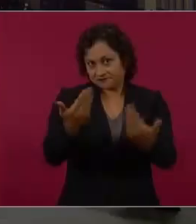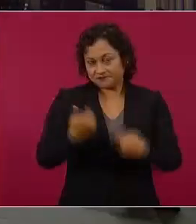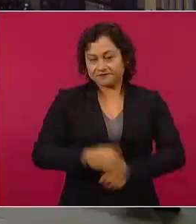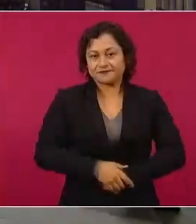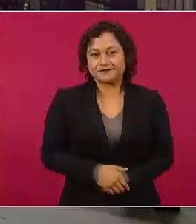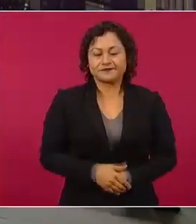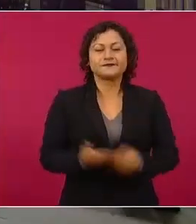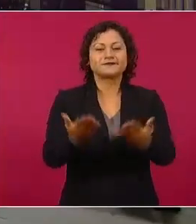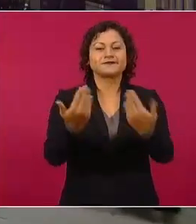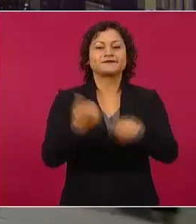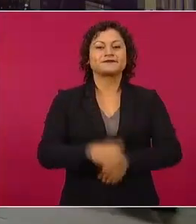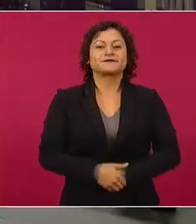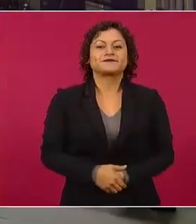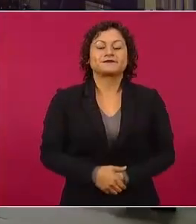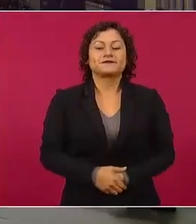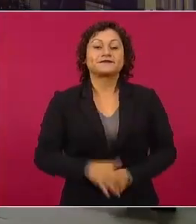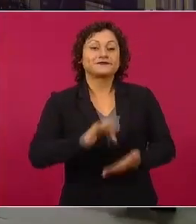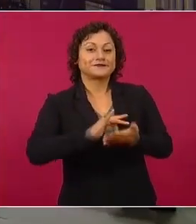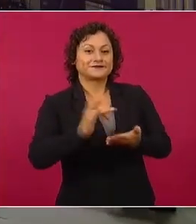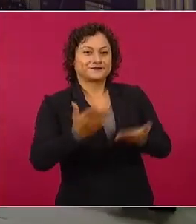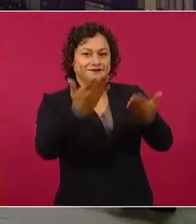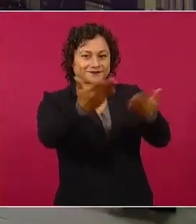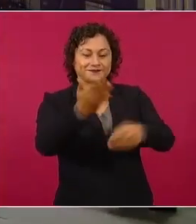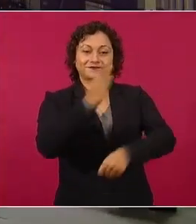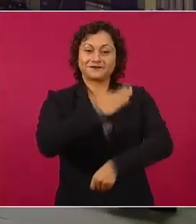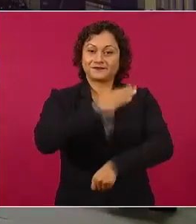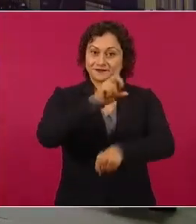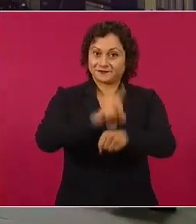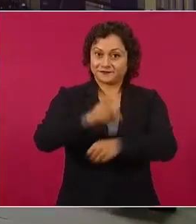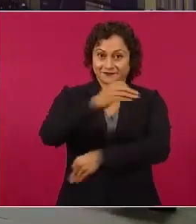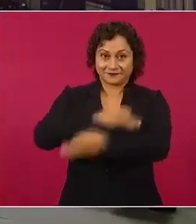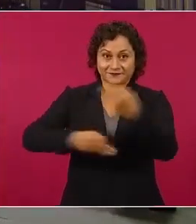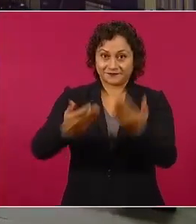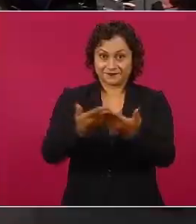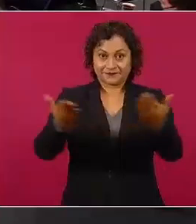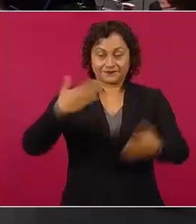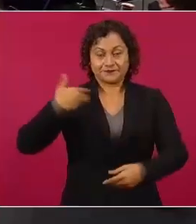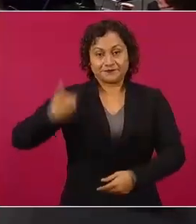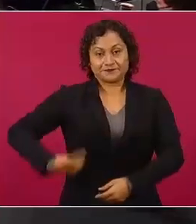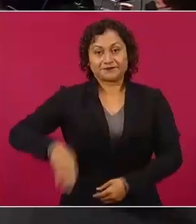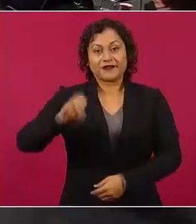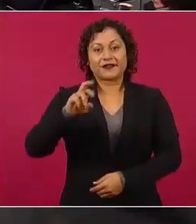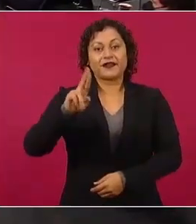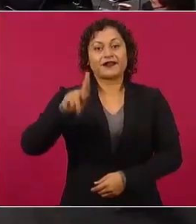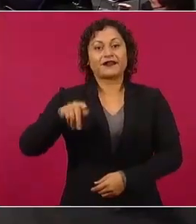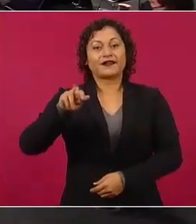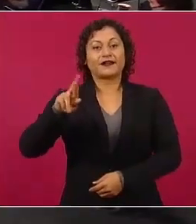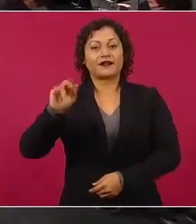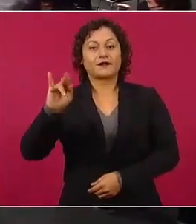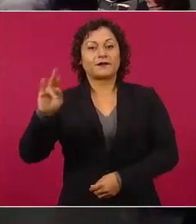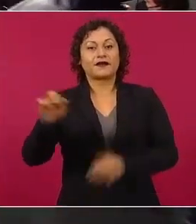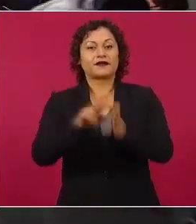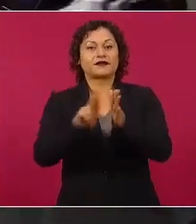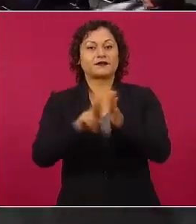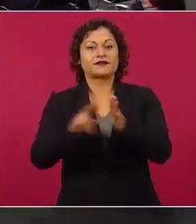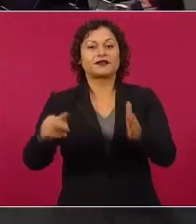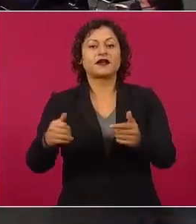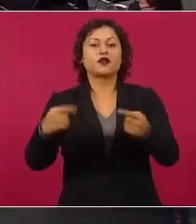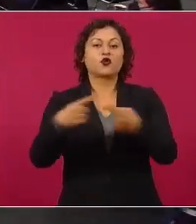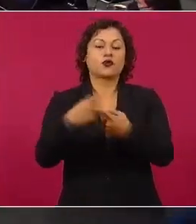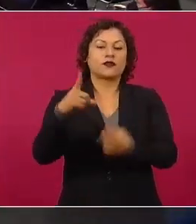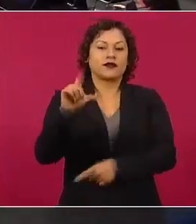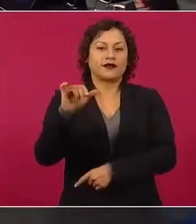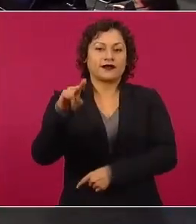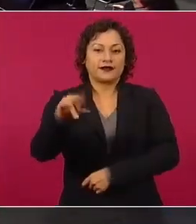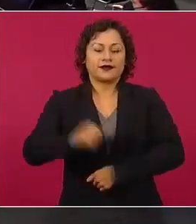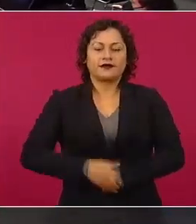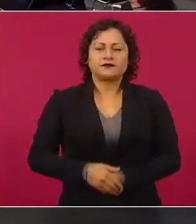Pero adelante. Gracias, presidente. Buenos días. Buenos días a todos. Erika Ramírez de la revista Contralínea. Presidente, embajadores y